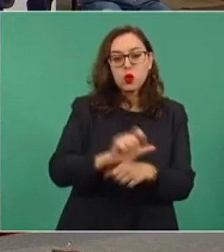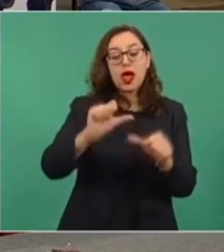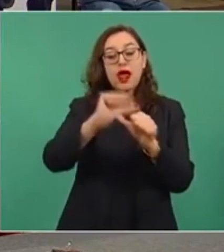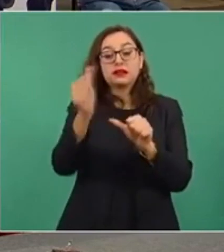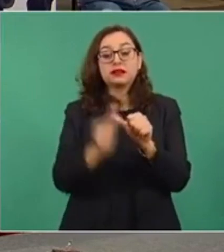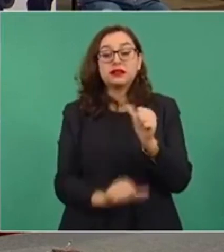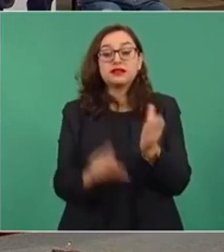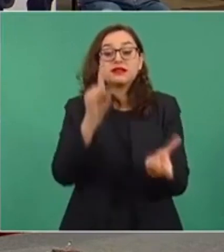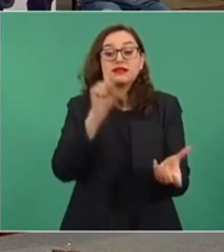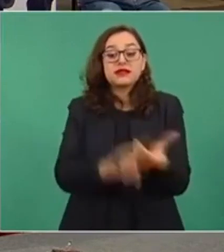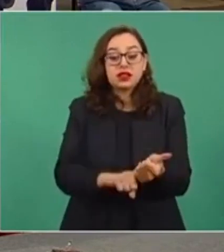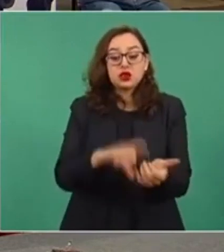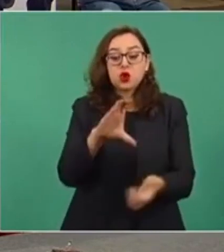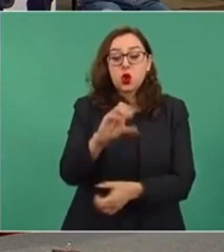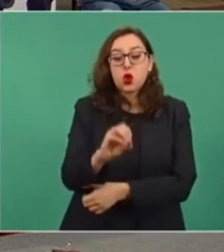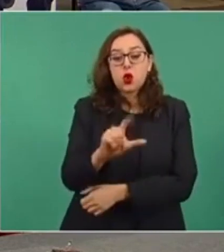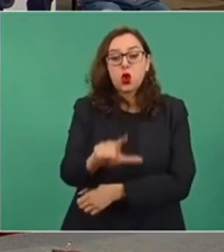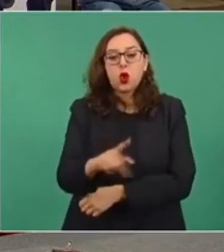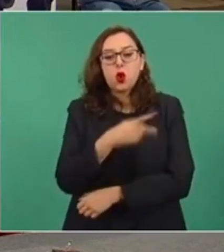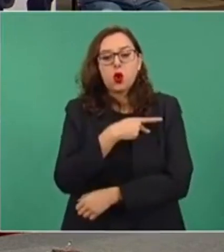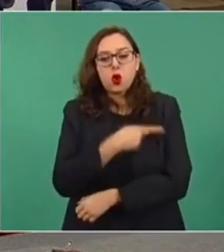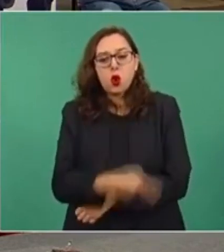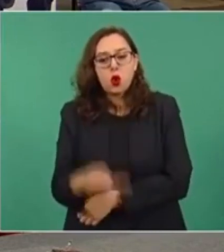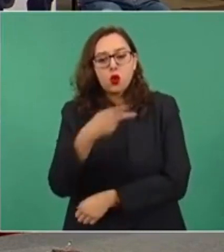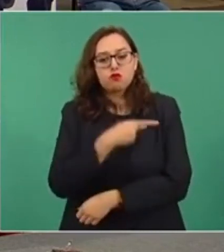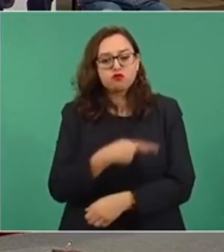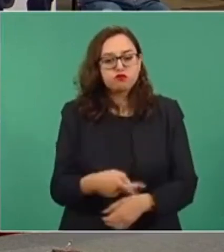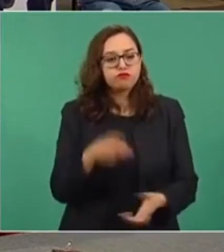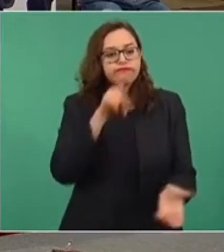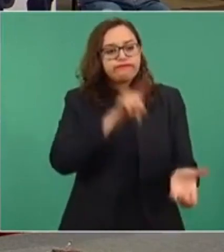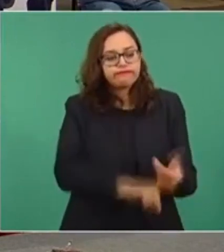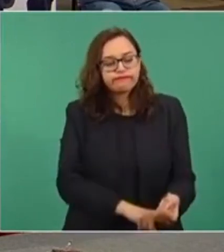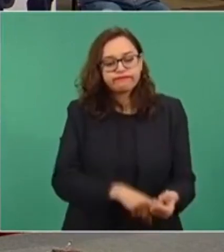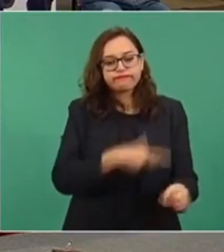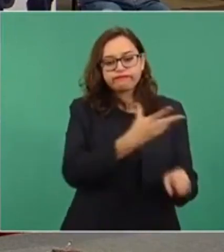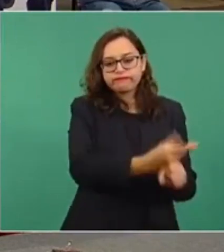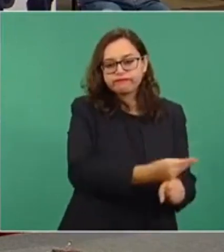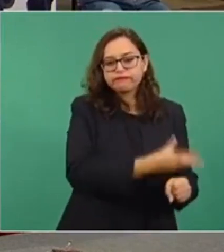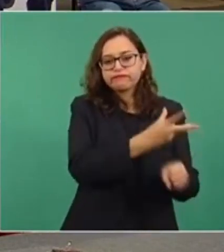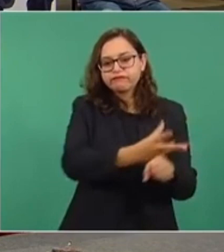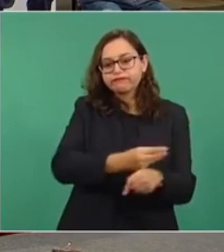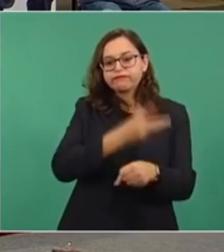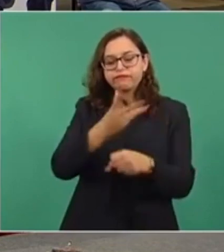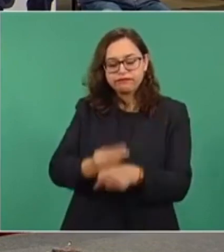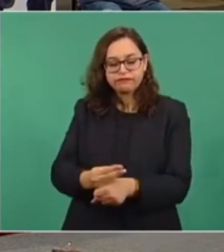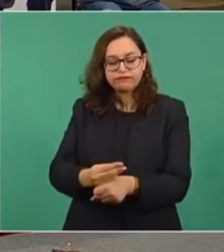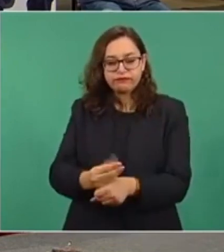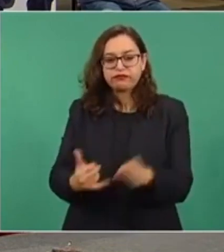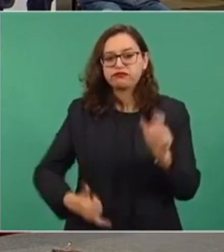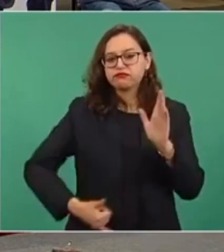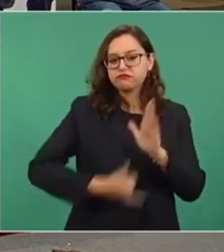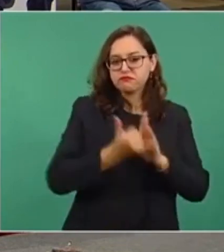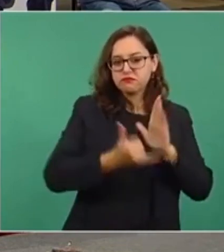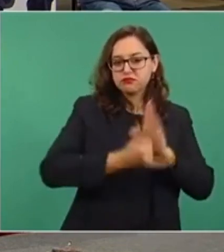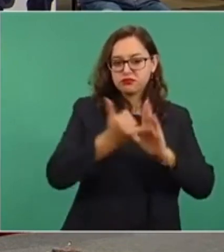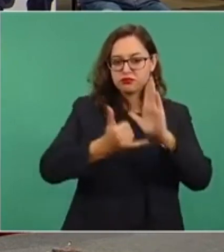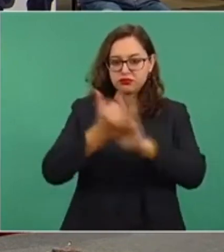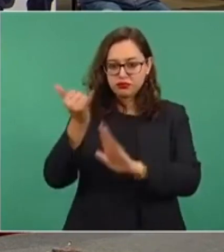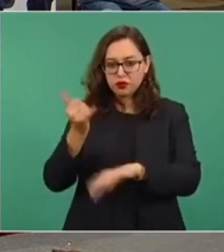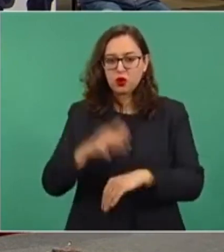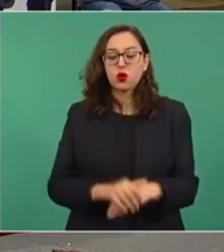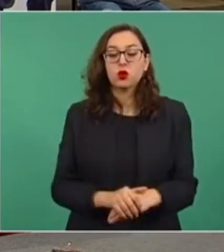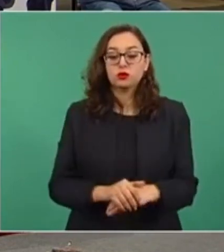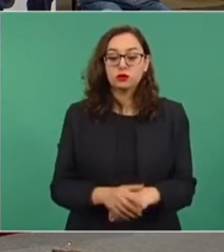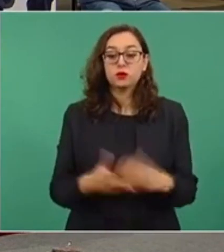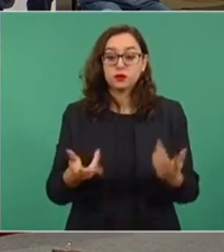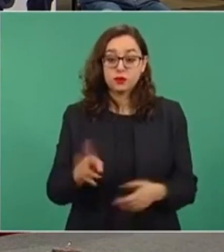populares. Estamos interviniendo en espacios